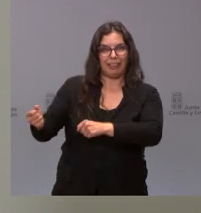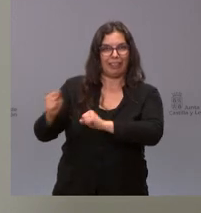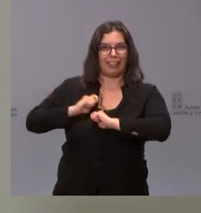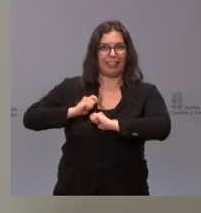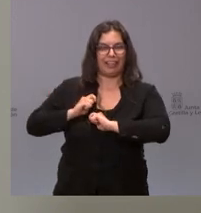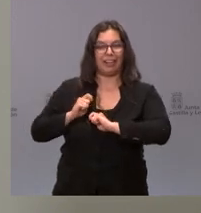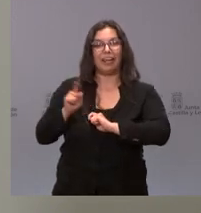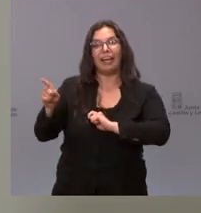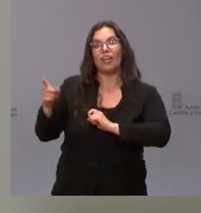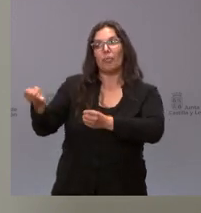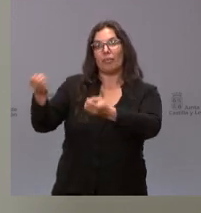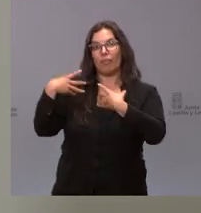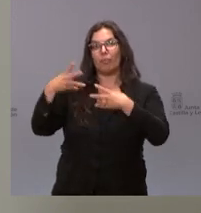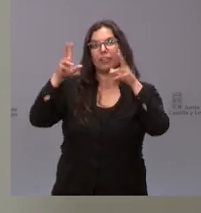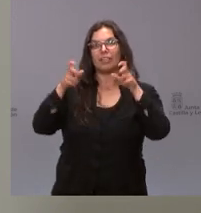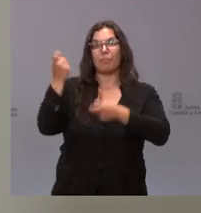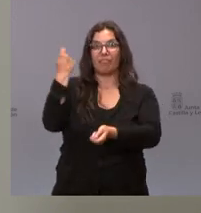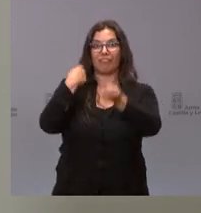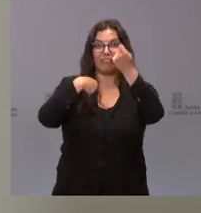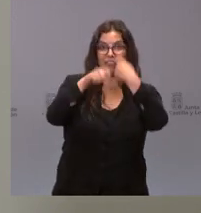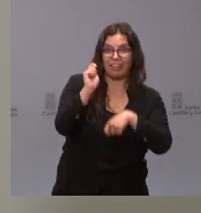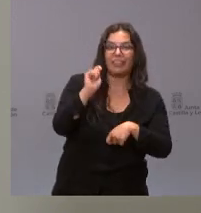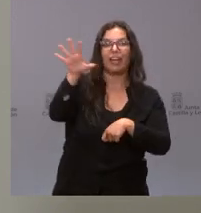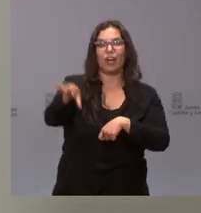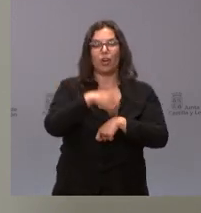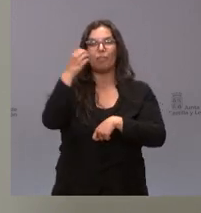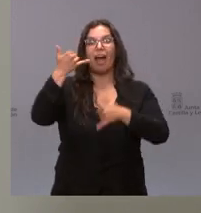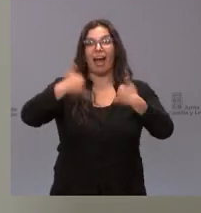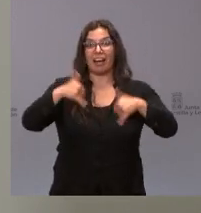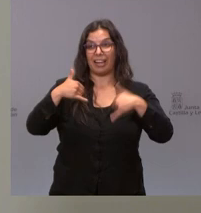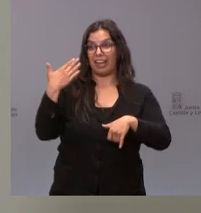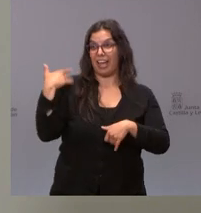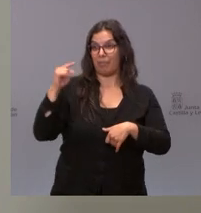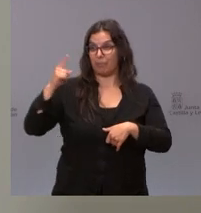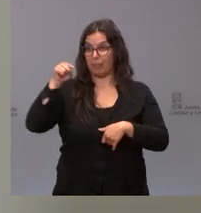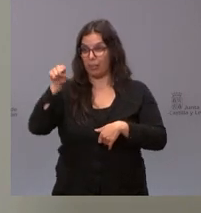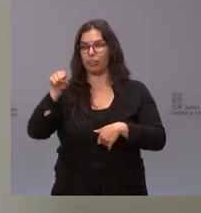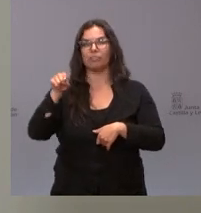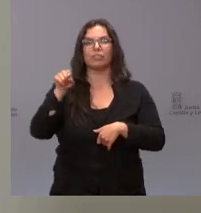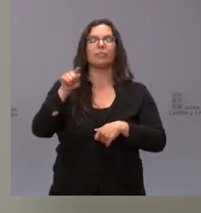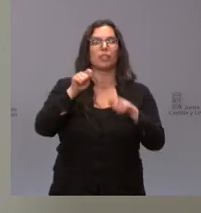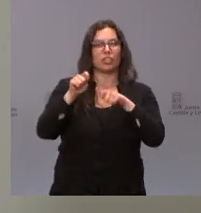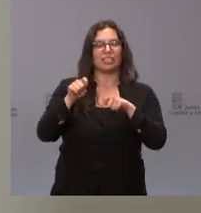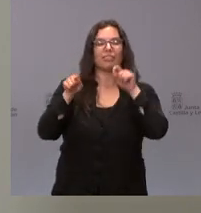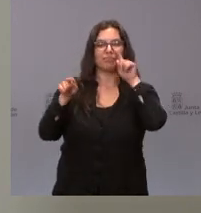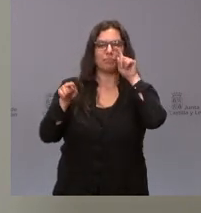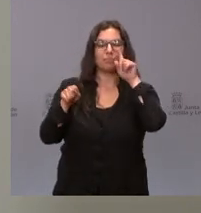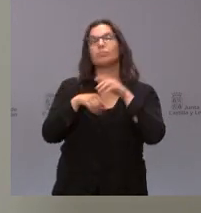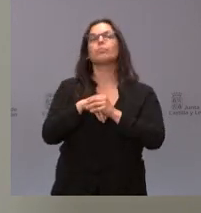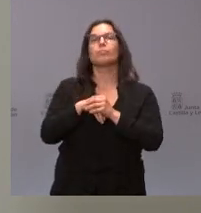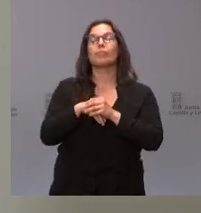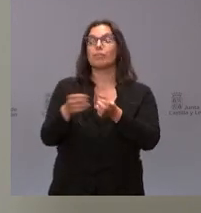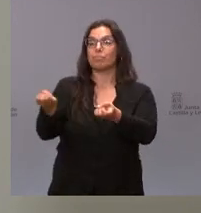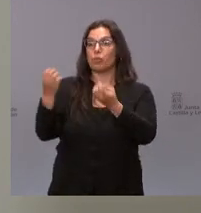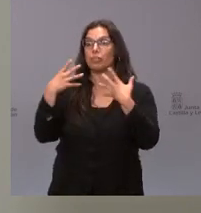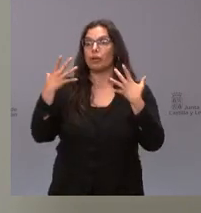exportaciones e importaciones a Argelia que creo que lo preguntó María en la primera pregunta ah no fuese tú Sonia perdona lo que me